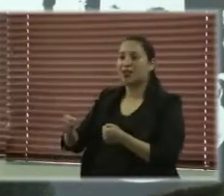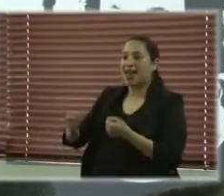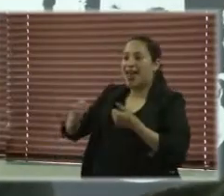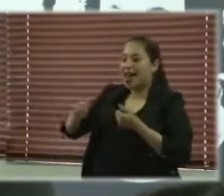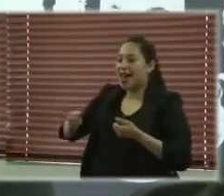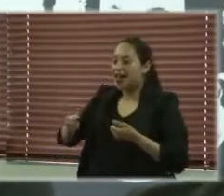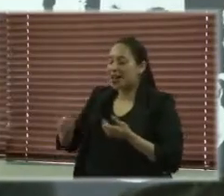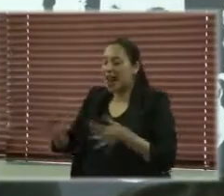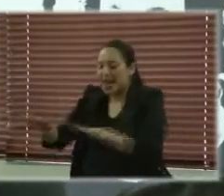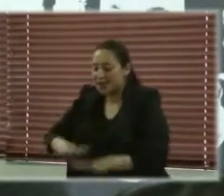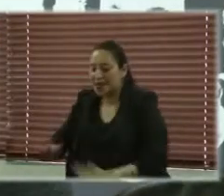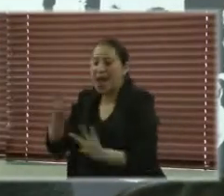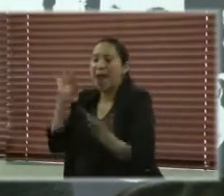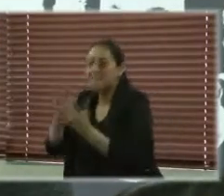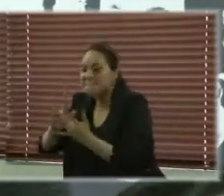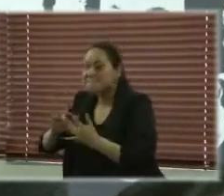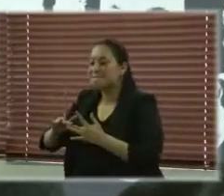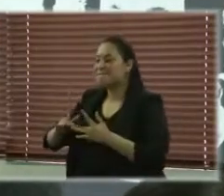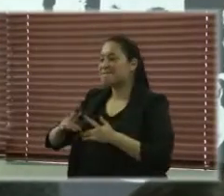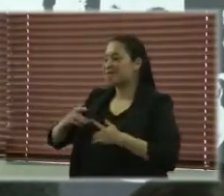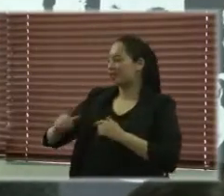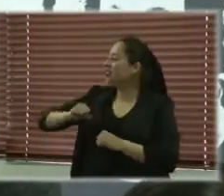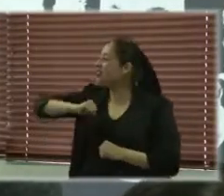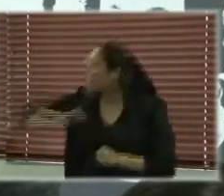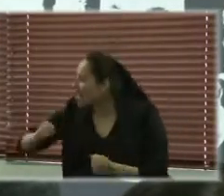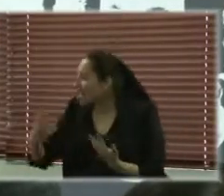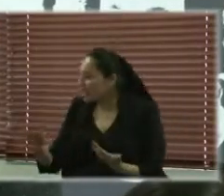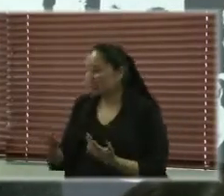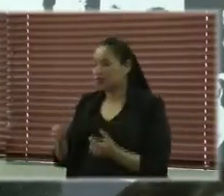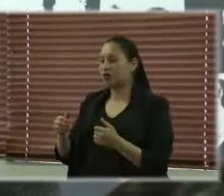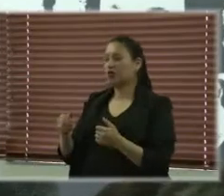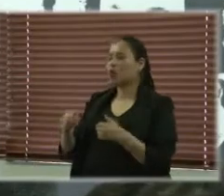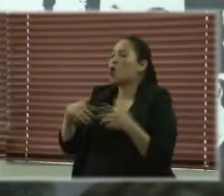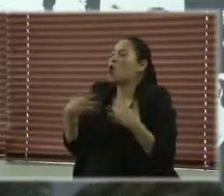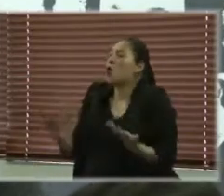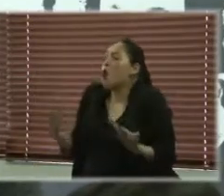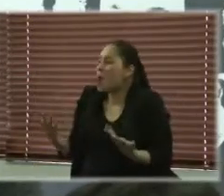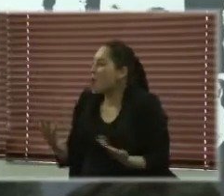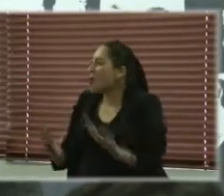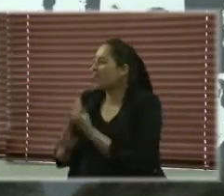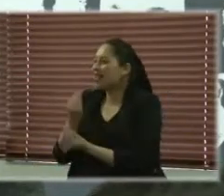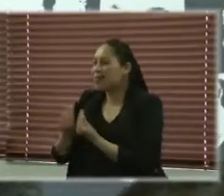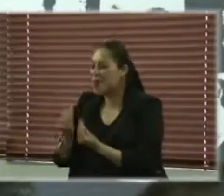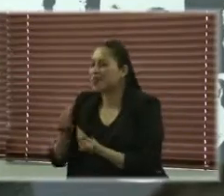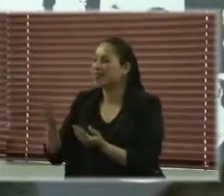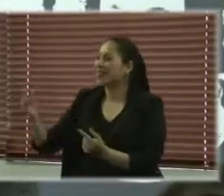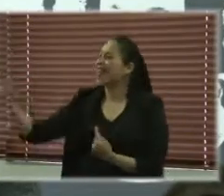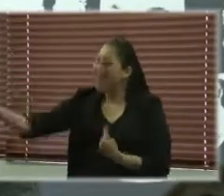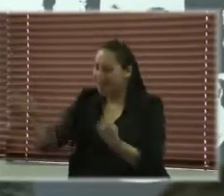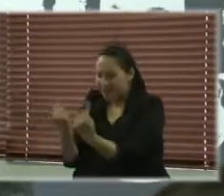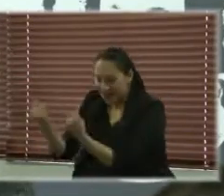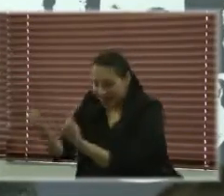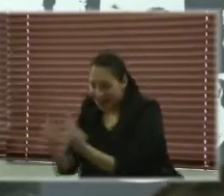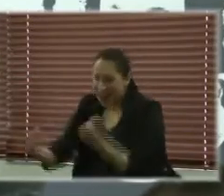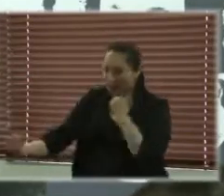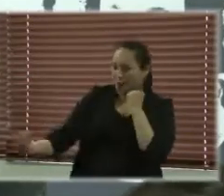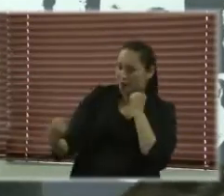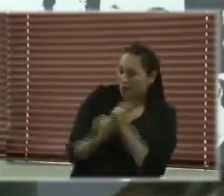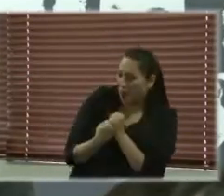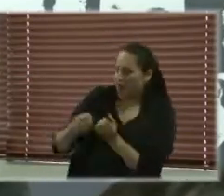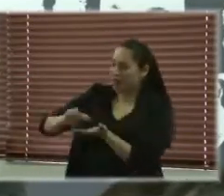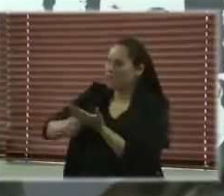y cómo vamos a lograr que tengamos los actores que nos apoyen, intérpretes, comprometidos,